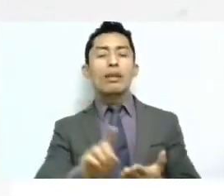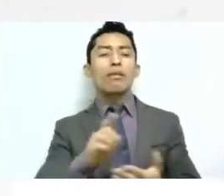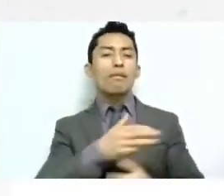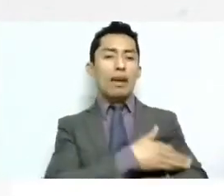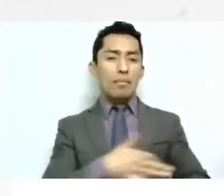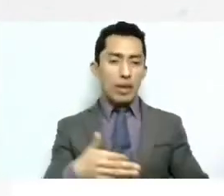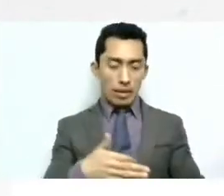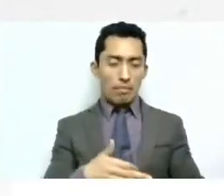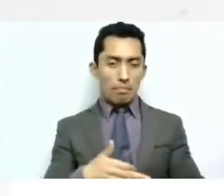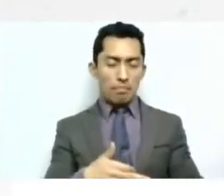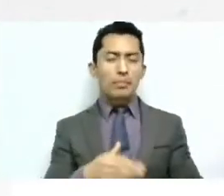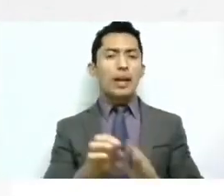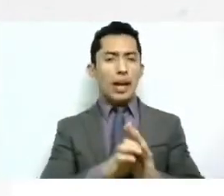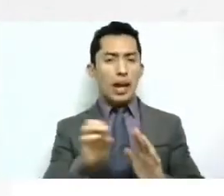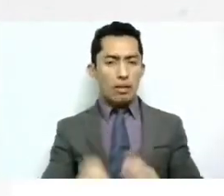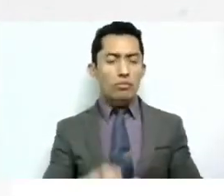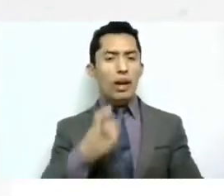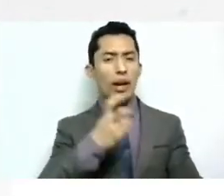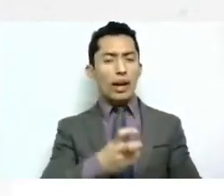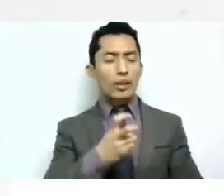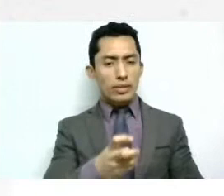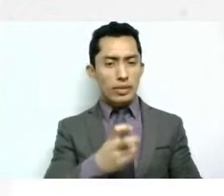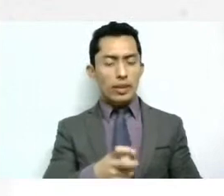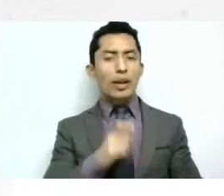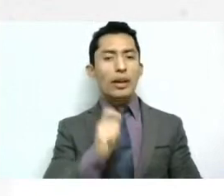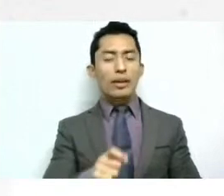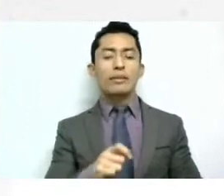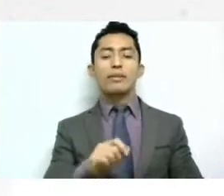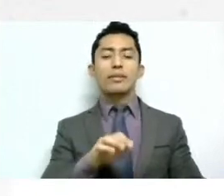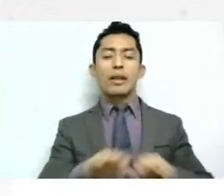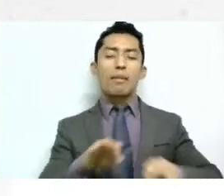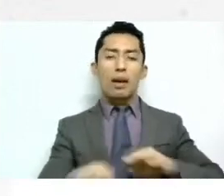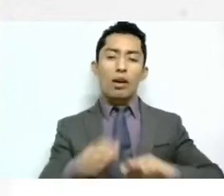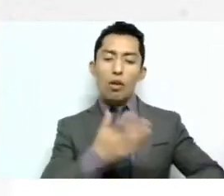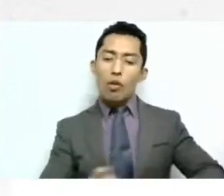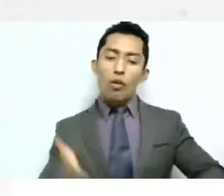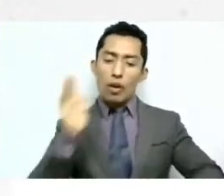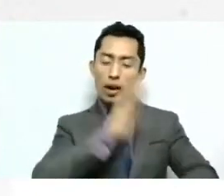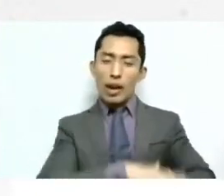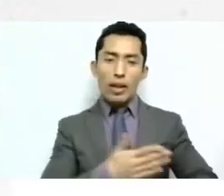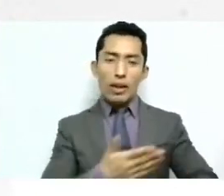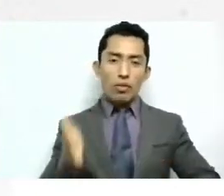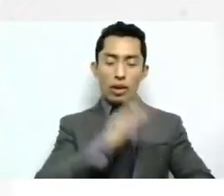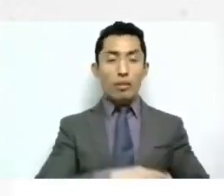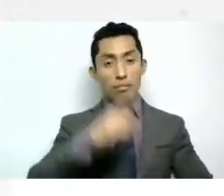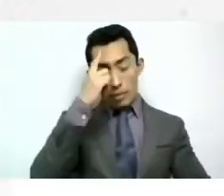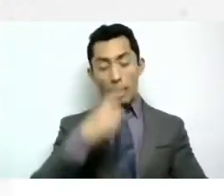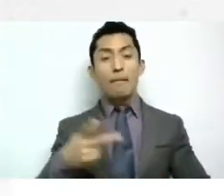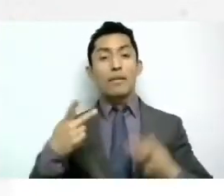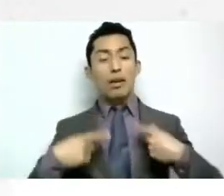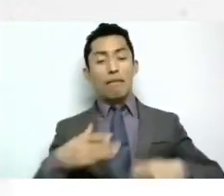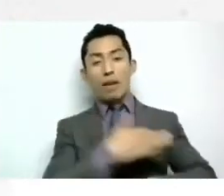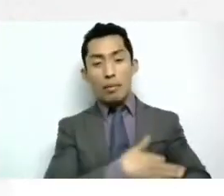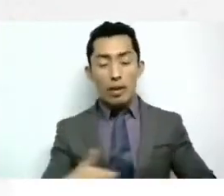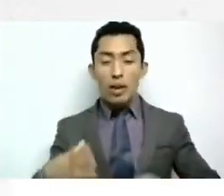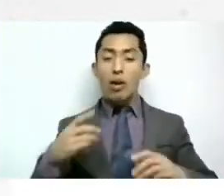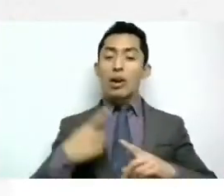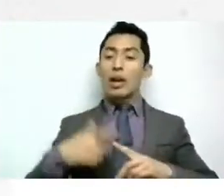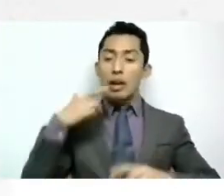está bueno esto de revisar como las jornadas laborales para que las familias los cuidadores puedan